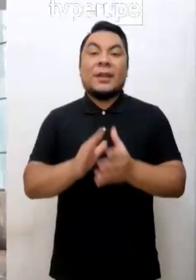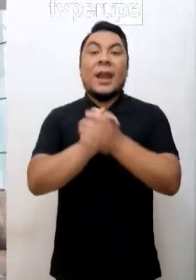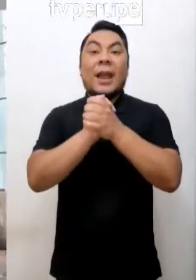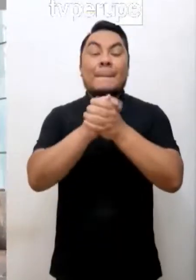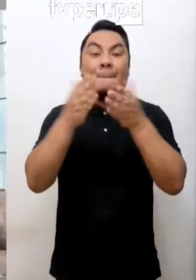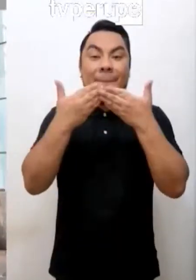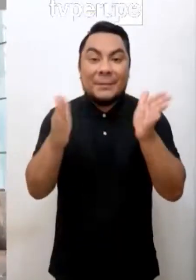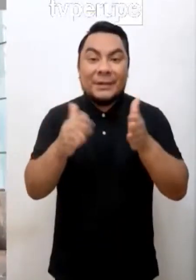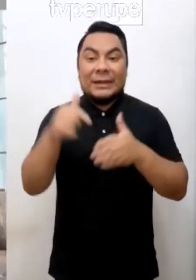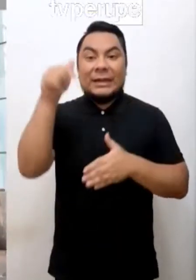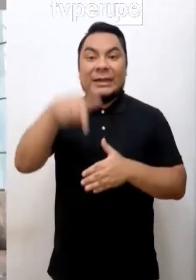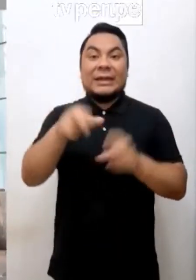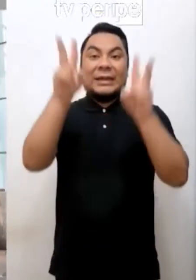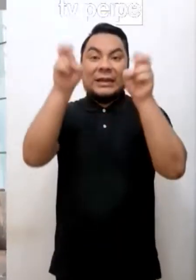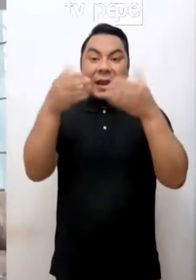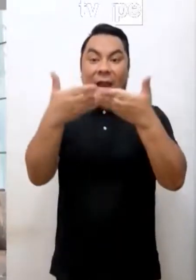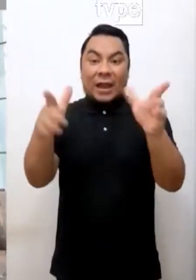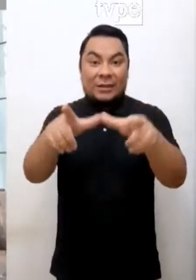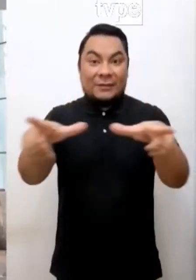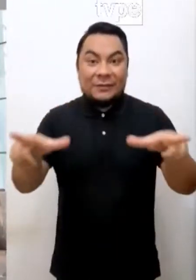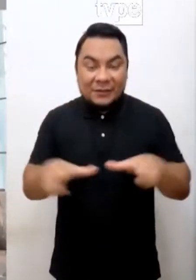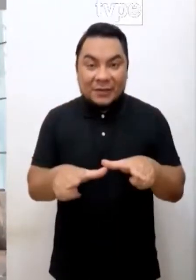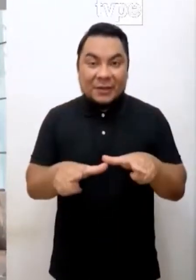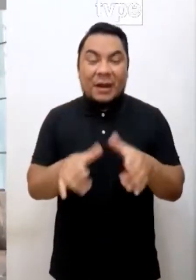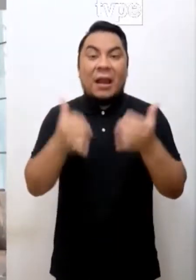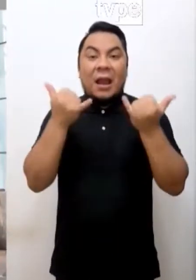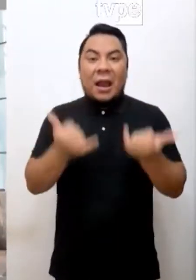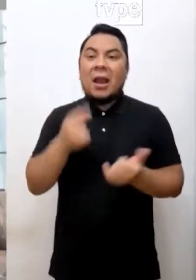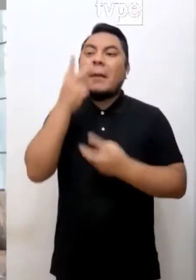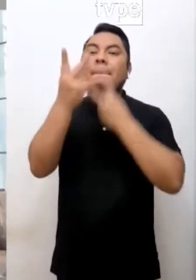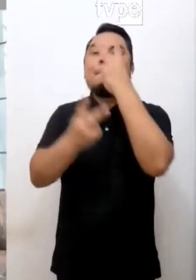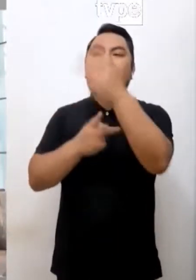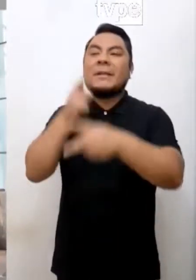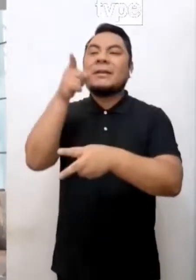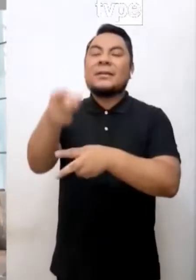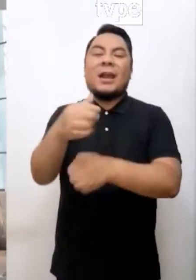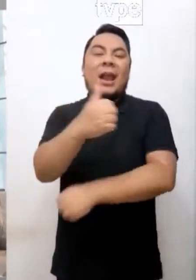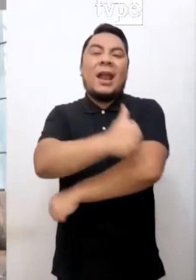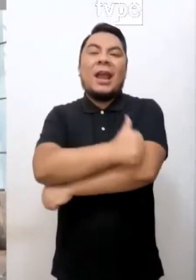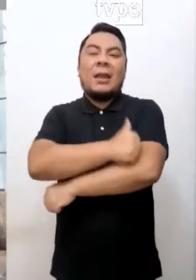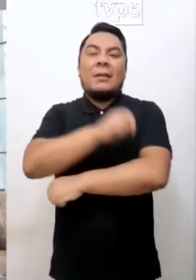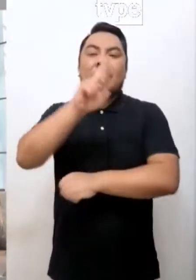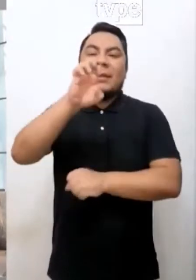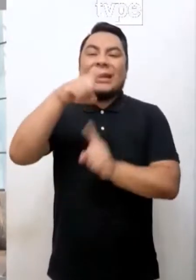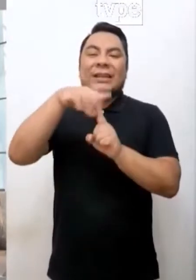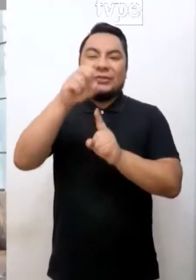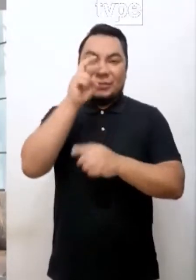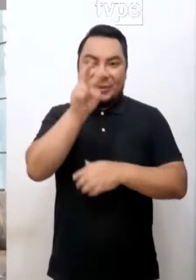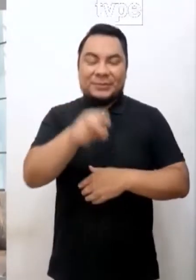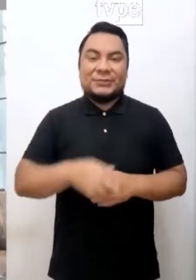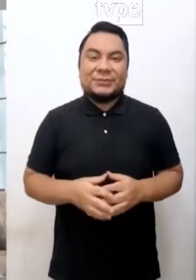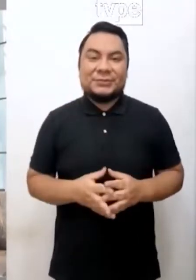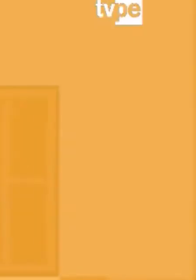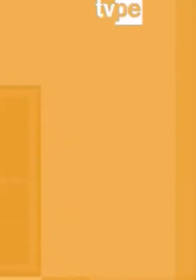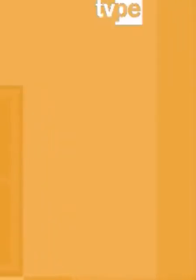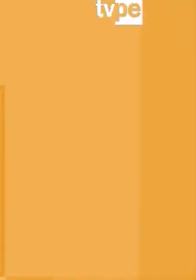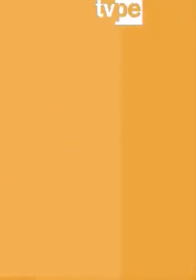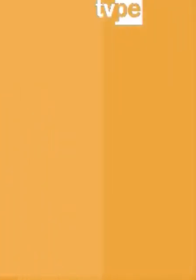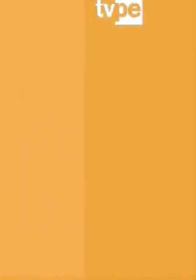Amigos de Sin Barreras, en nuestra secuencia Abriendo Espacios, hemos visitado la Academia Retos. Veamos.